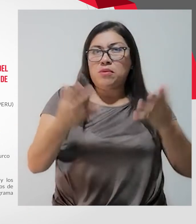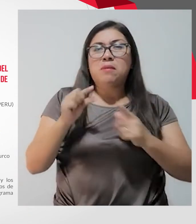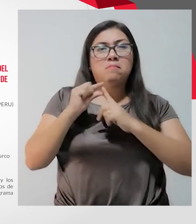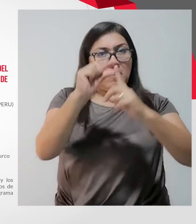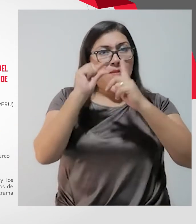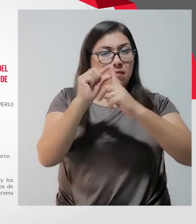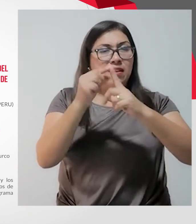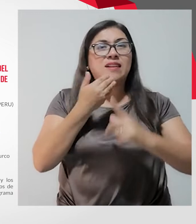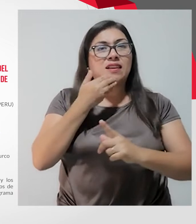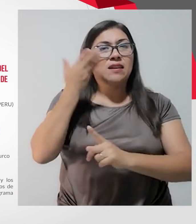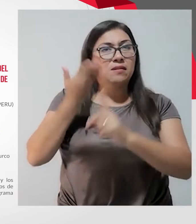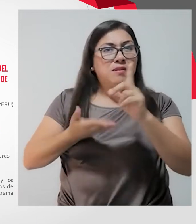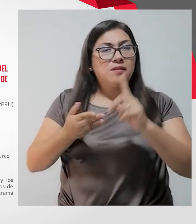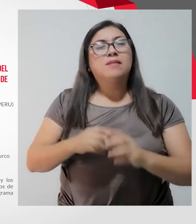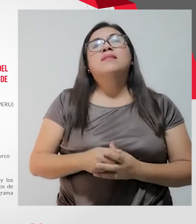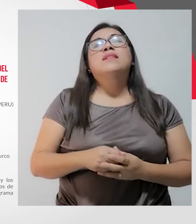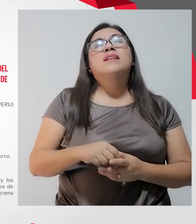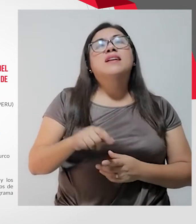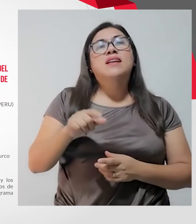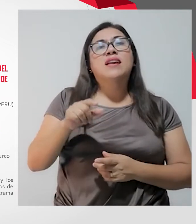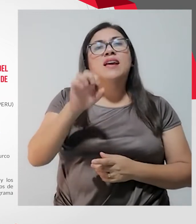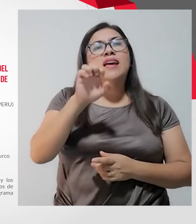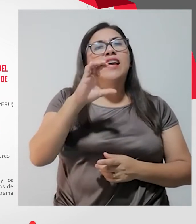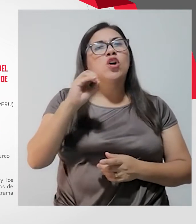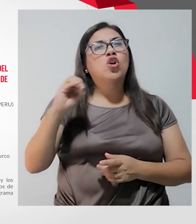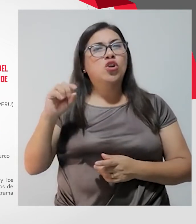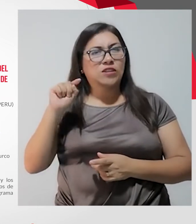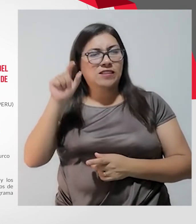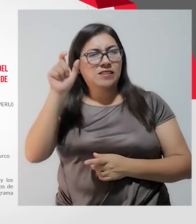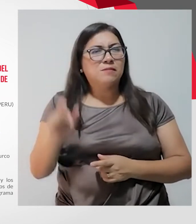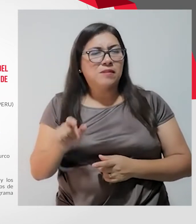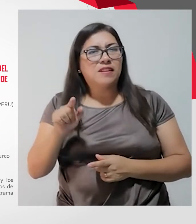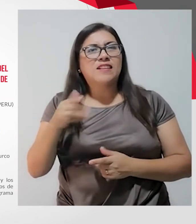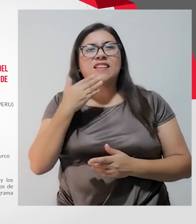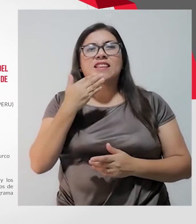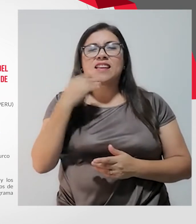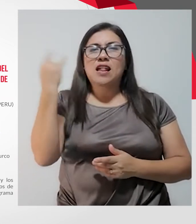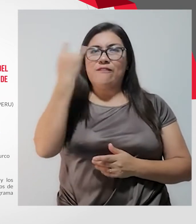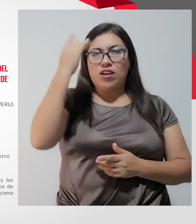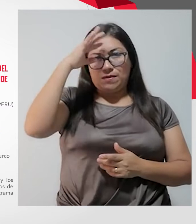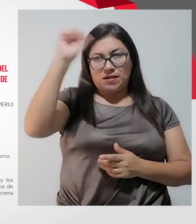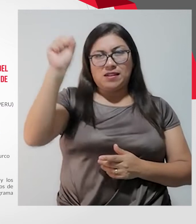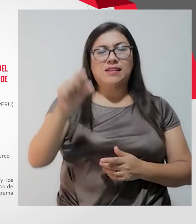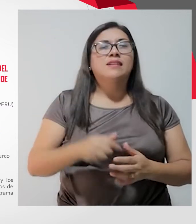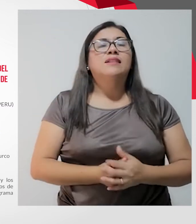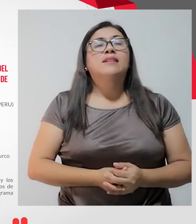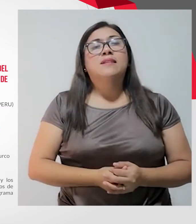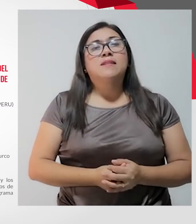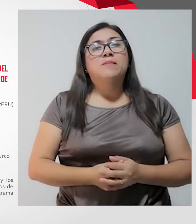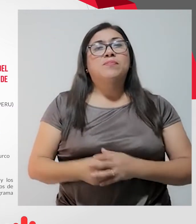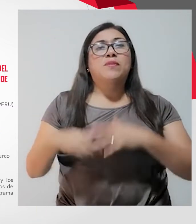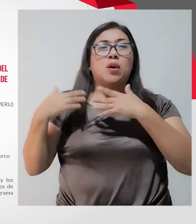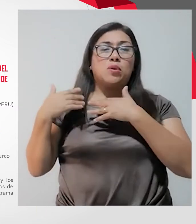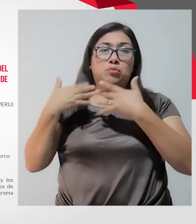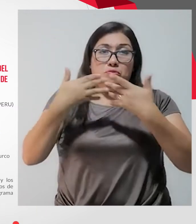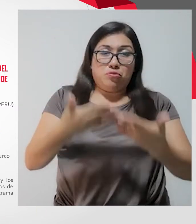lo que expresó también Ed Cox, el oficial de diplomacia pública de la Embajada de los Estados Unidos. A lo